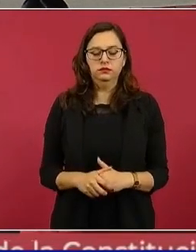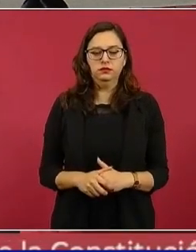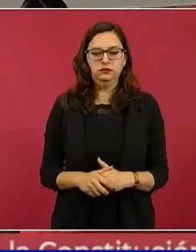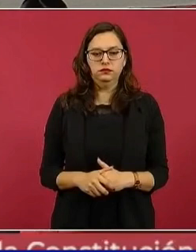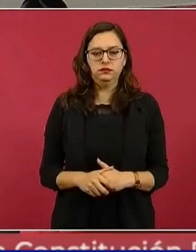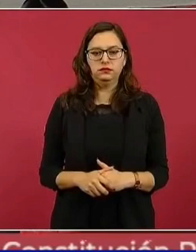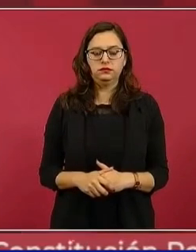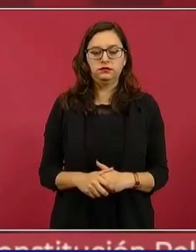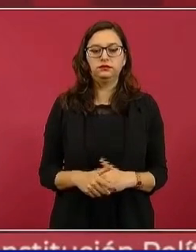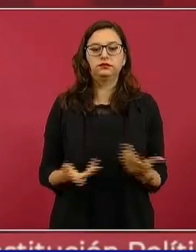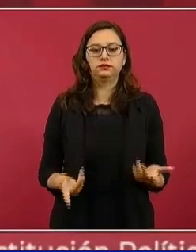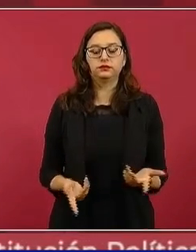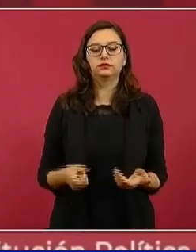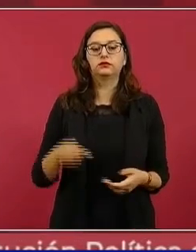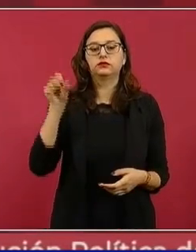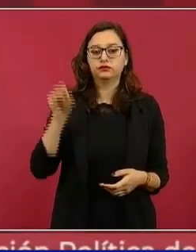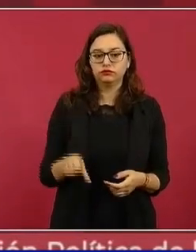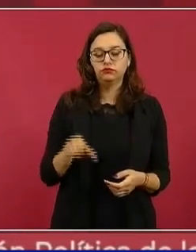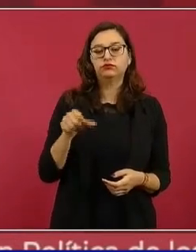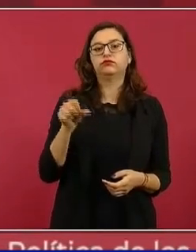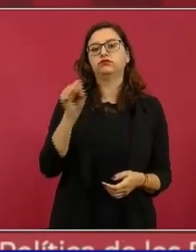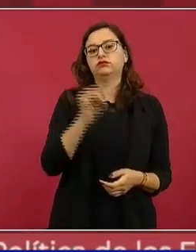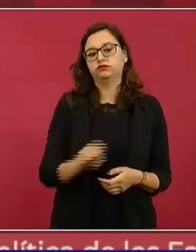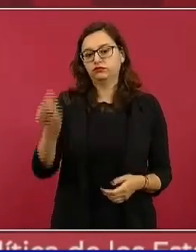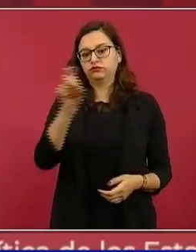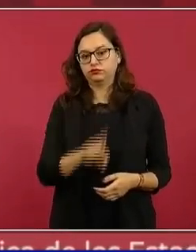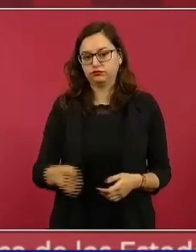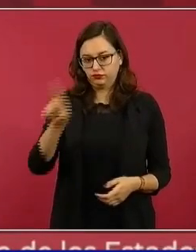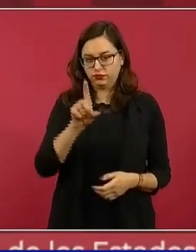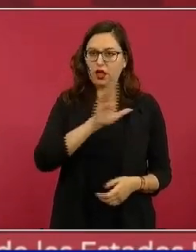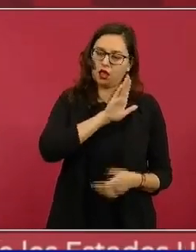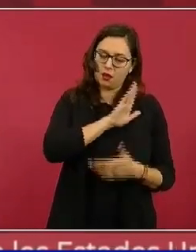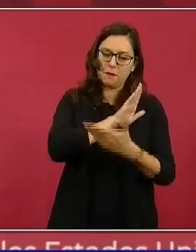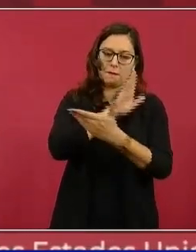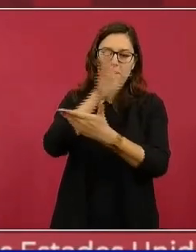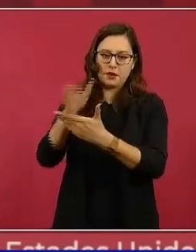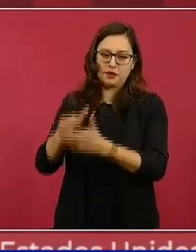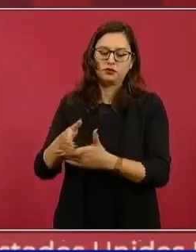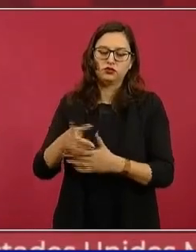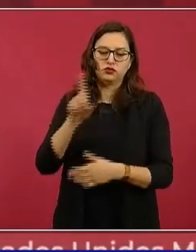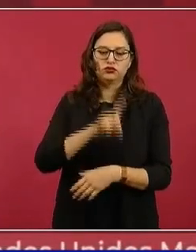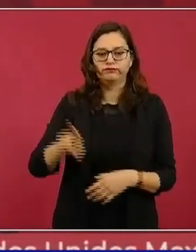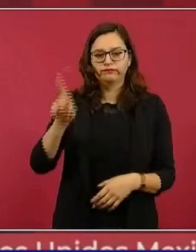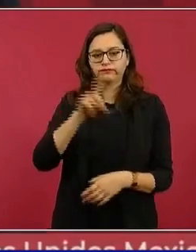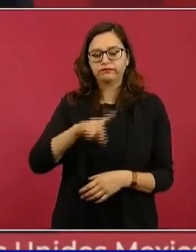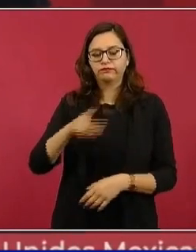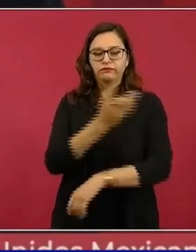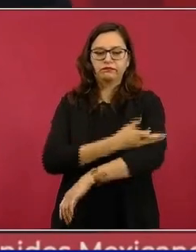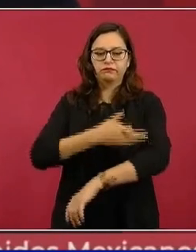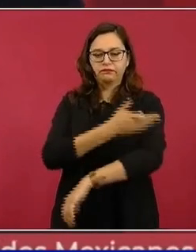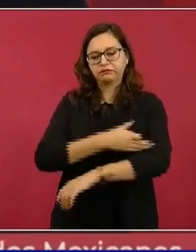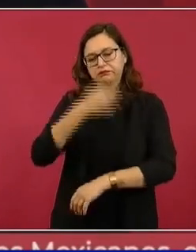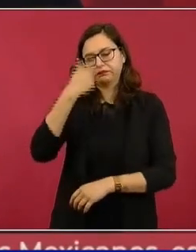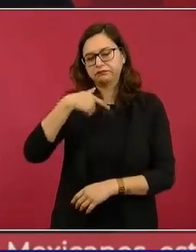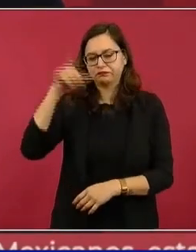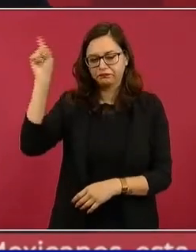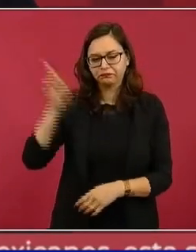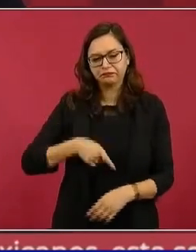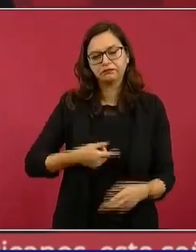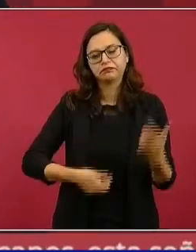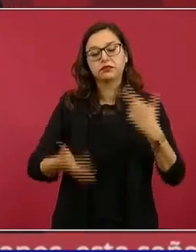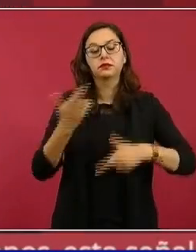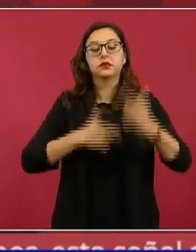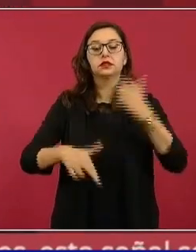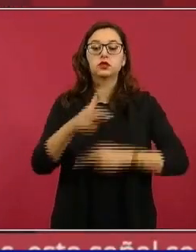hoy, mañana y el domingo, que regresamos por la tarde-noche a la Ciudad